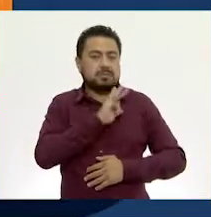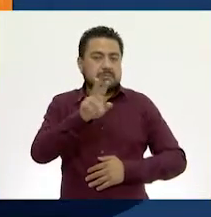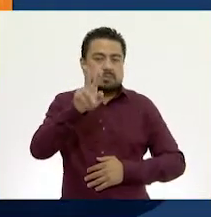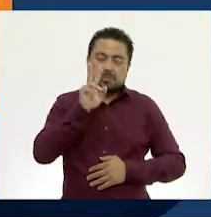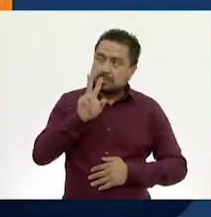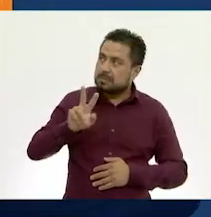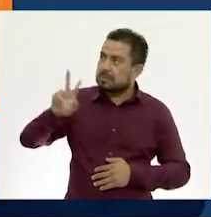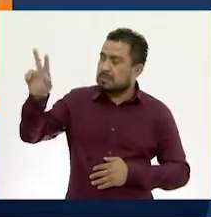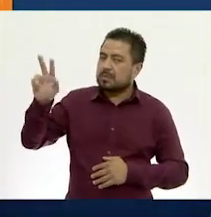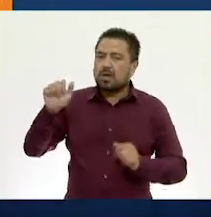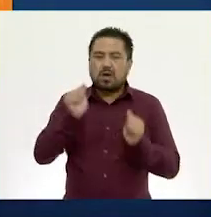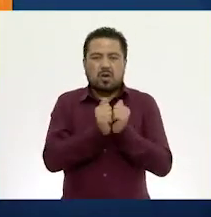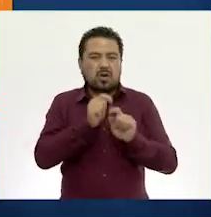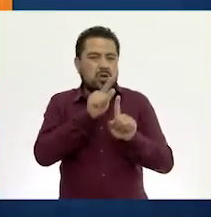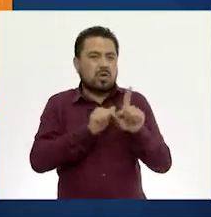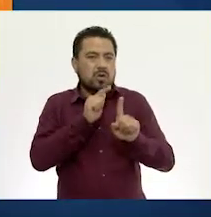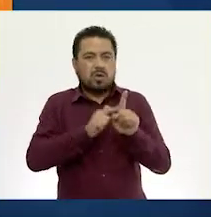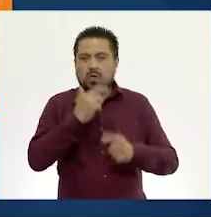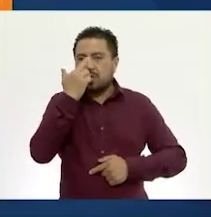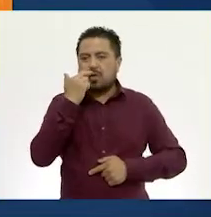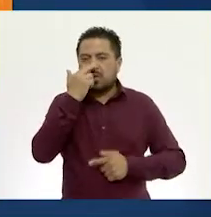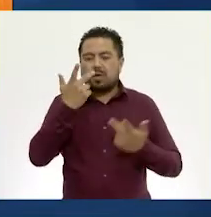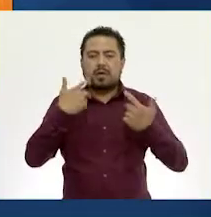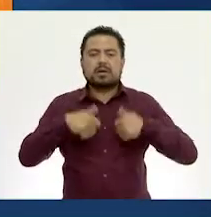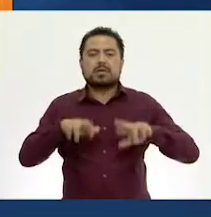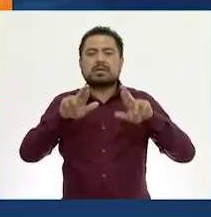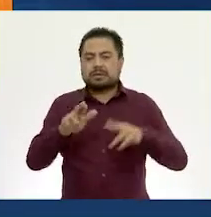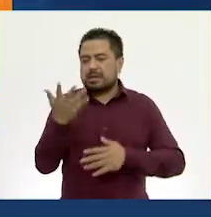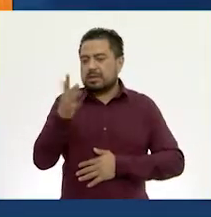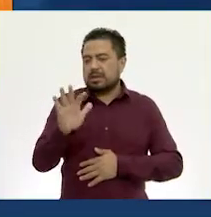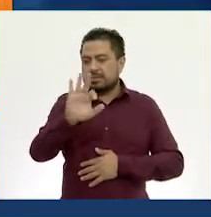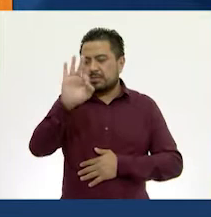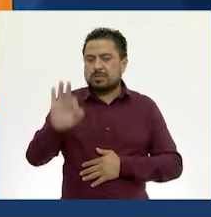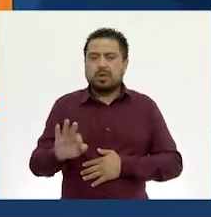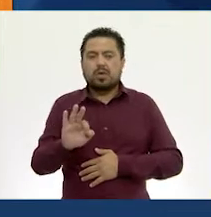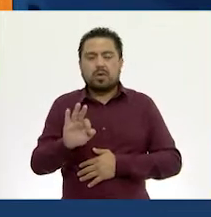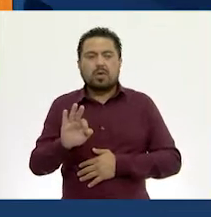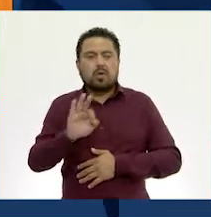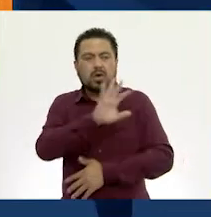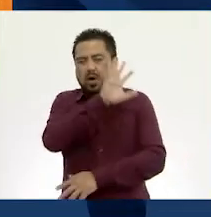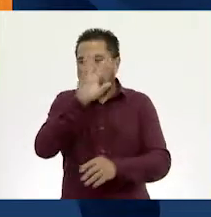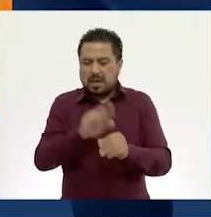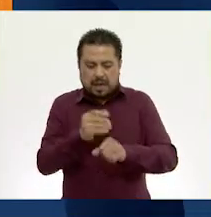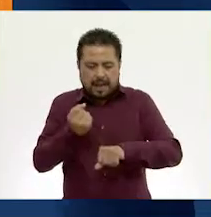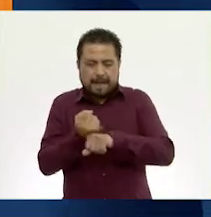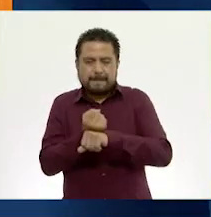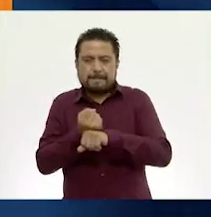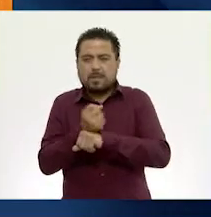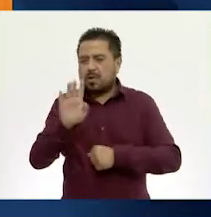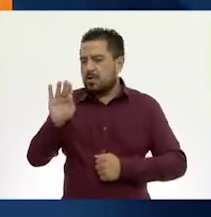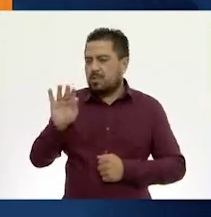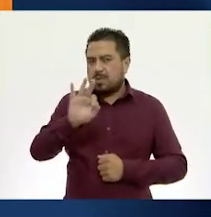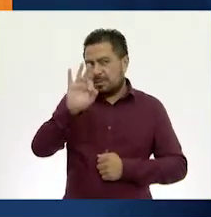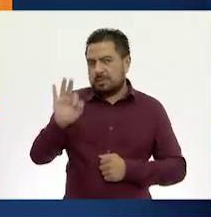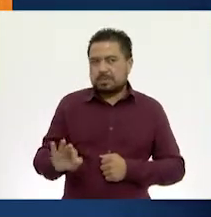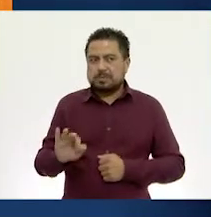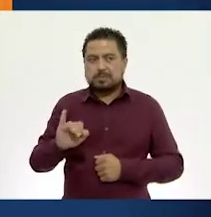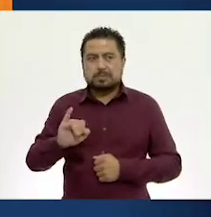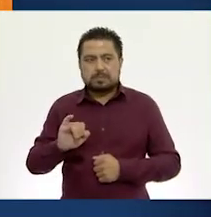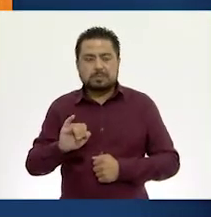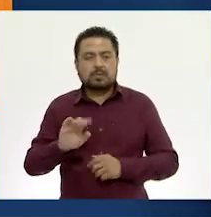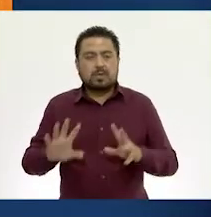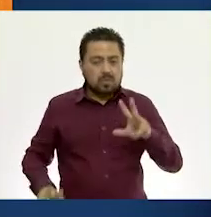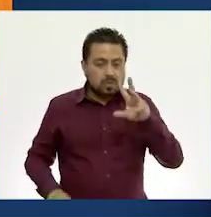ver con el color rojo que está representado el 10%. Sí. Y lo que está todo de amarillo es el 90%. Ajá.